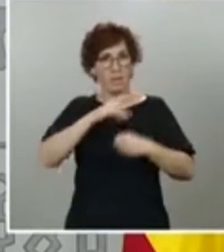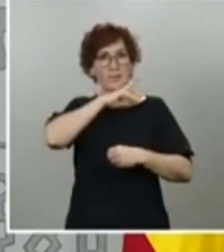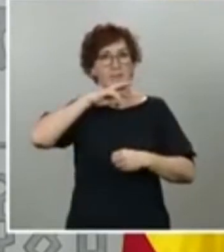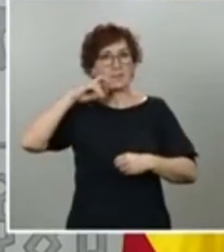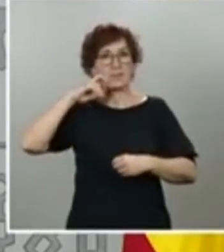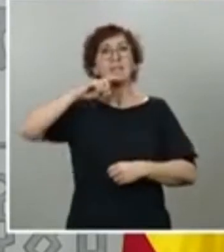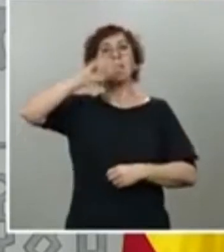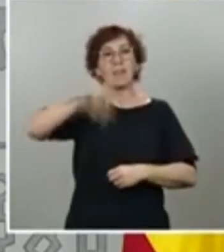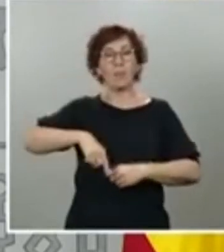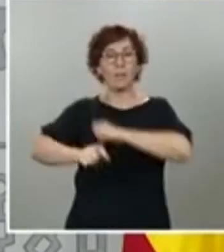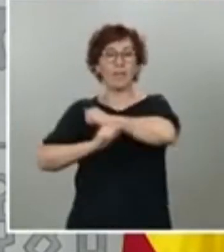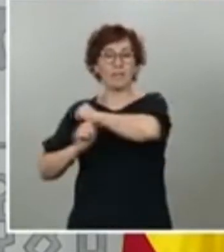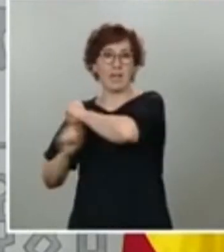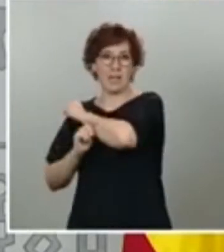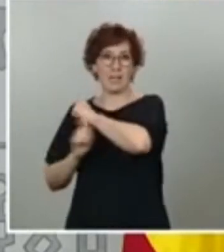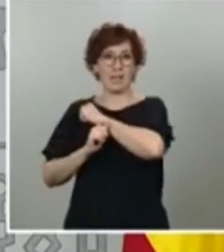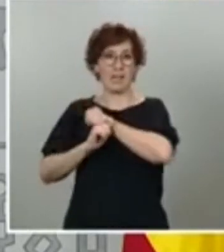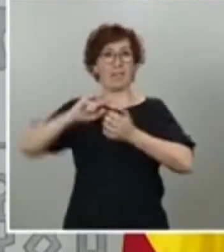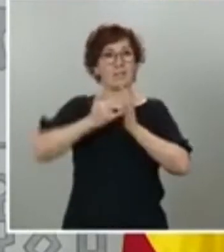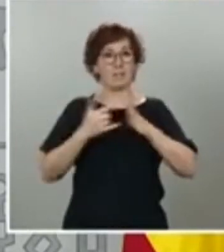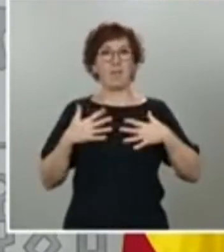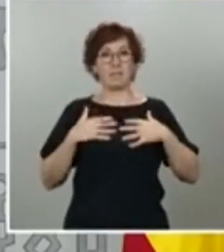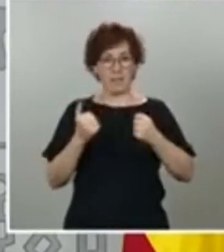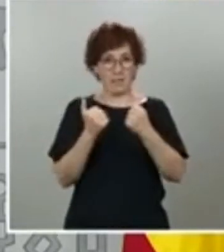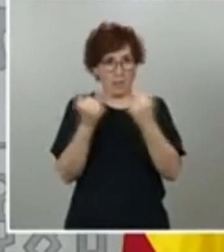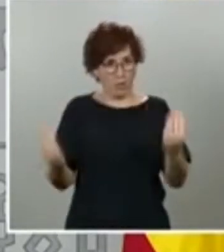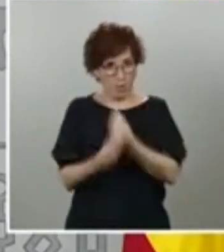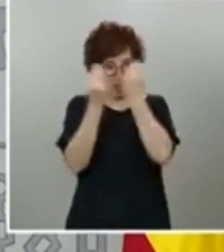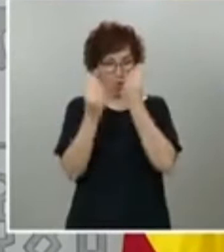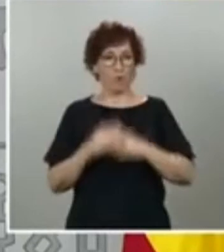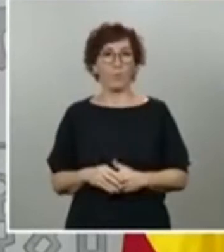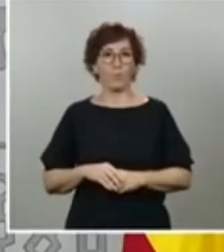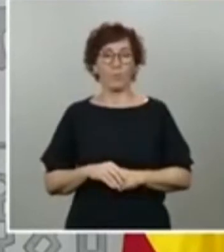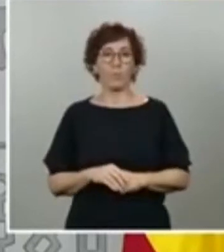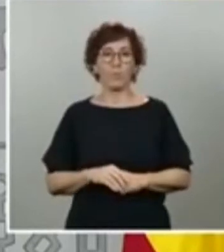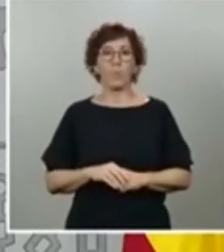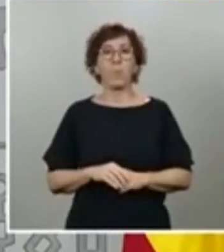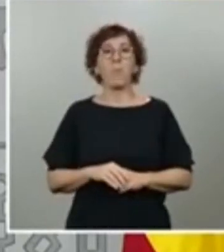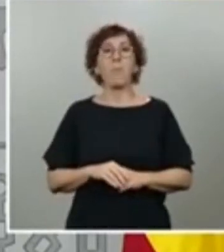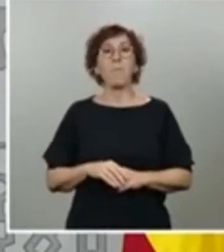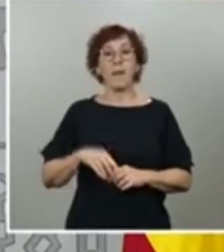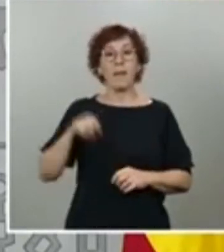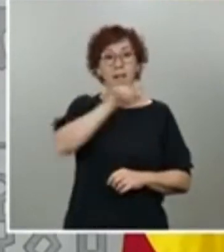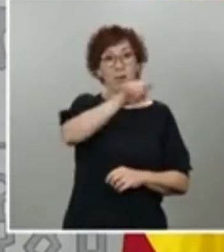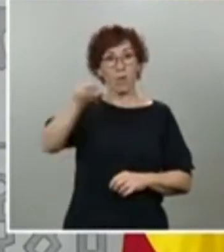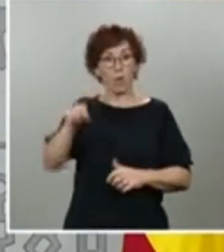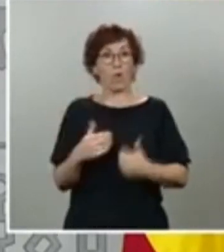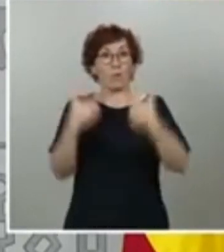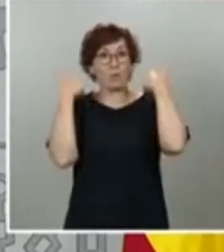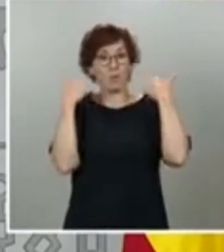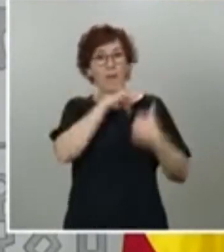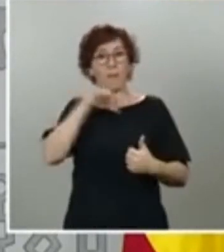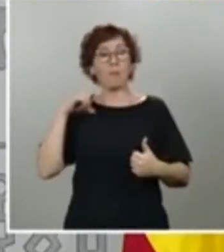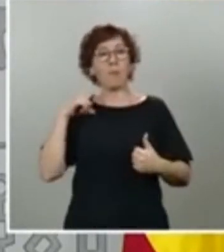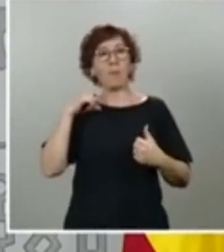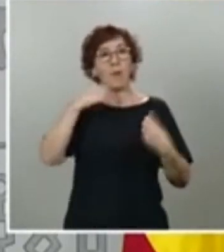estratégicas del sistema sanitario. Y nadie, nadie puede sustituirnos en nuestra responsabilidad individual y, por